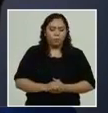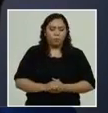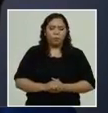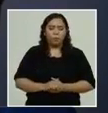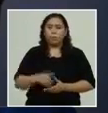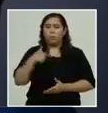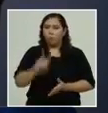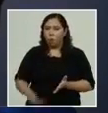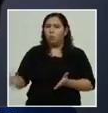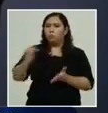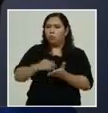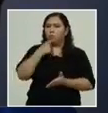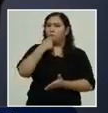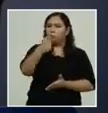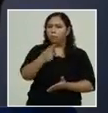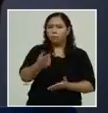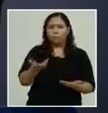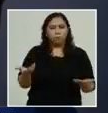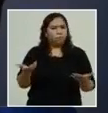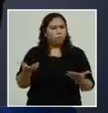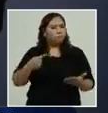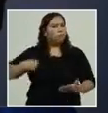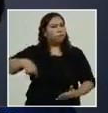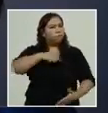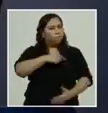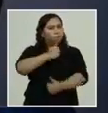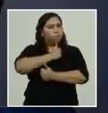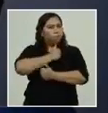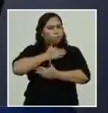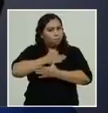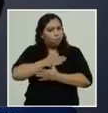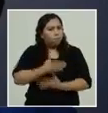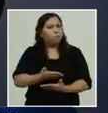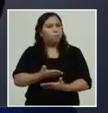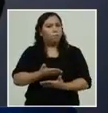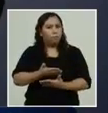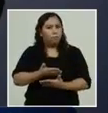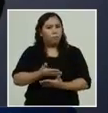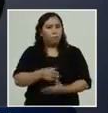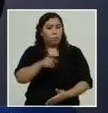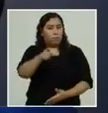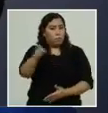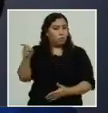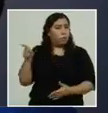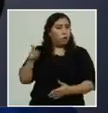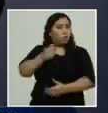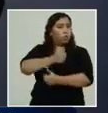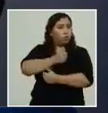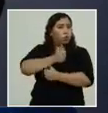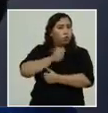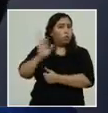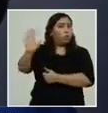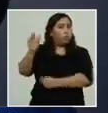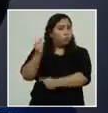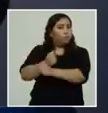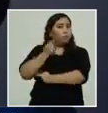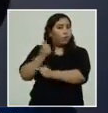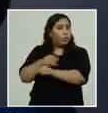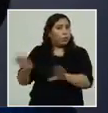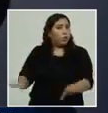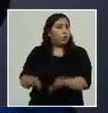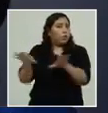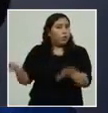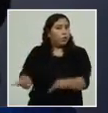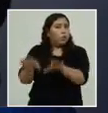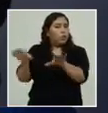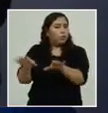ratificamos nuestra voluntad de servicio, el empeño de cada uno de nuestros soldados en los diferentes niveles de mando por servir a su